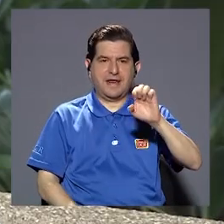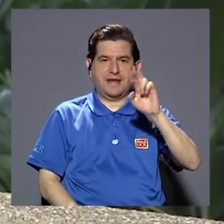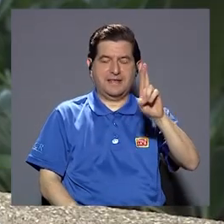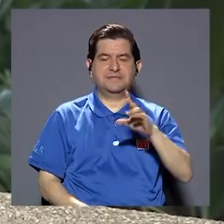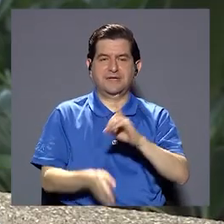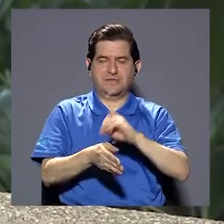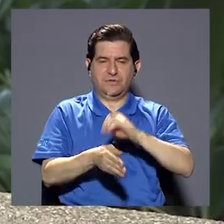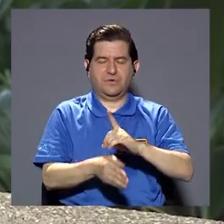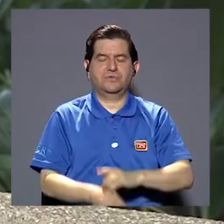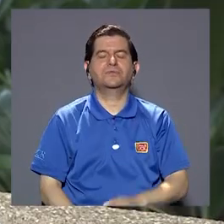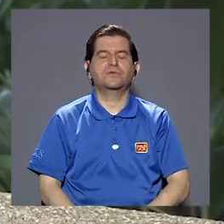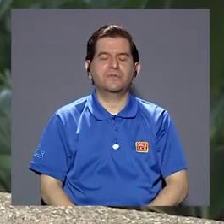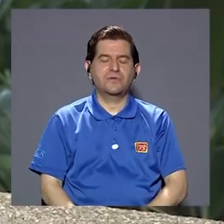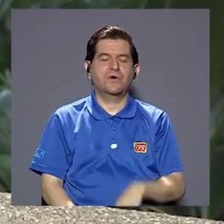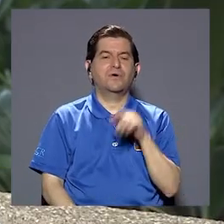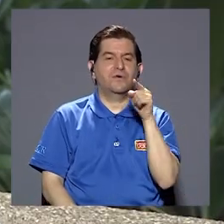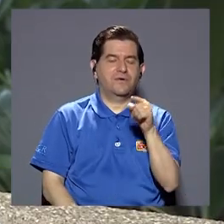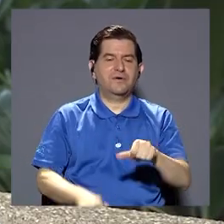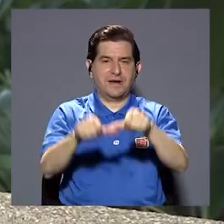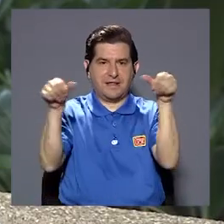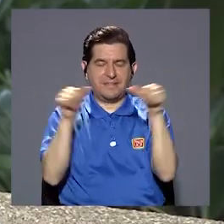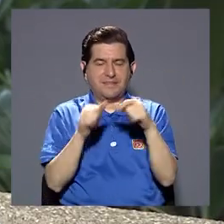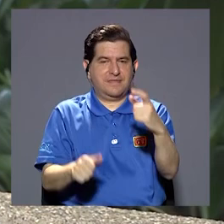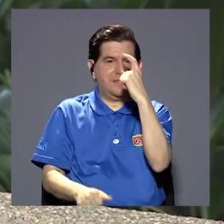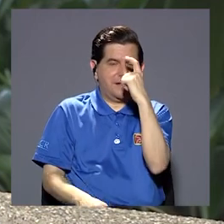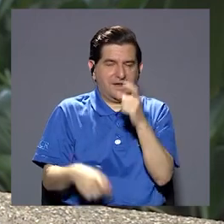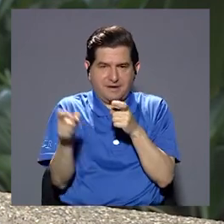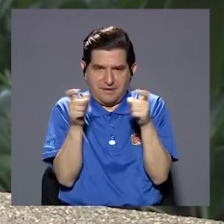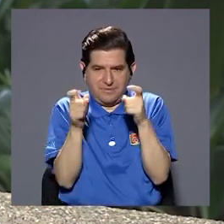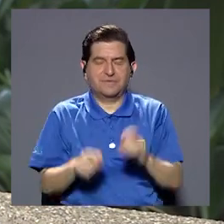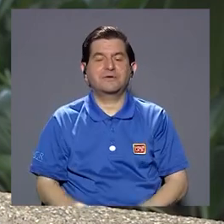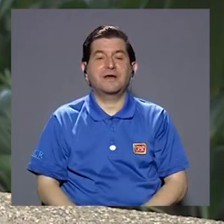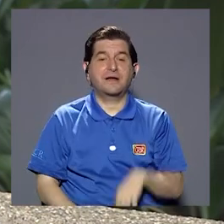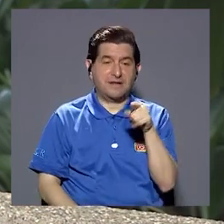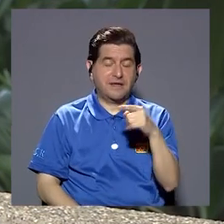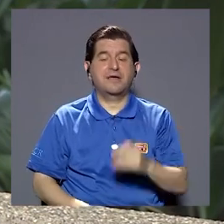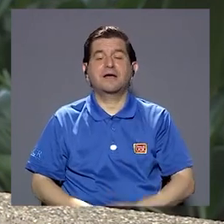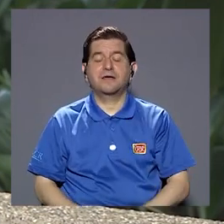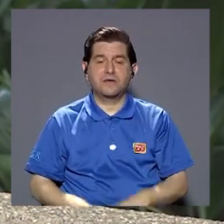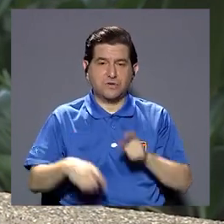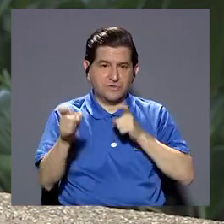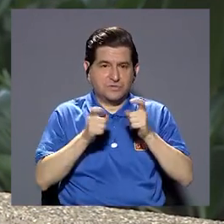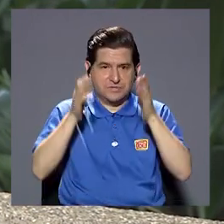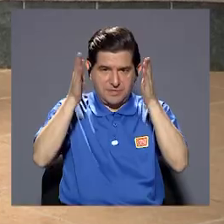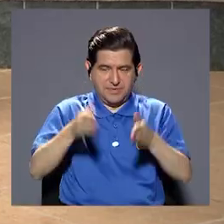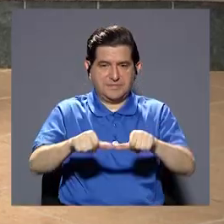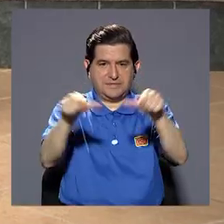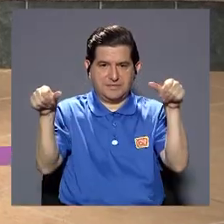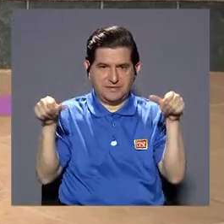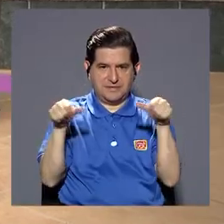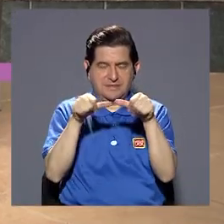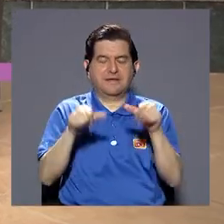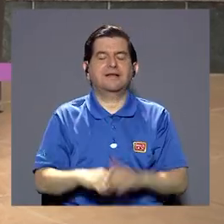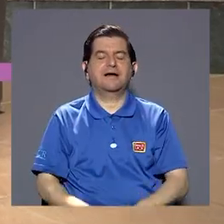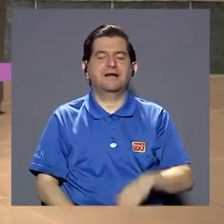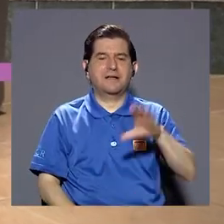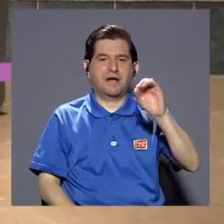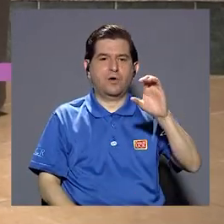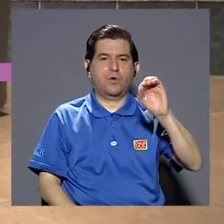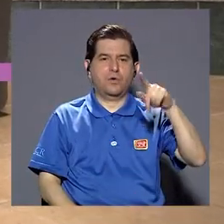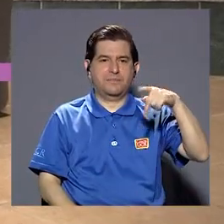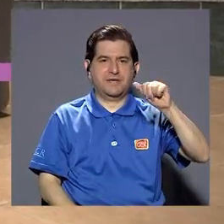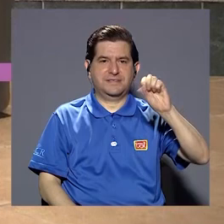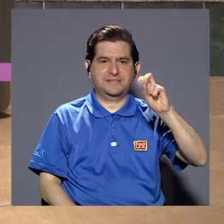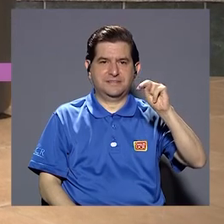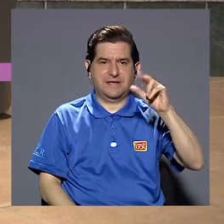robles ella es directora médica del área de salud de escazú que está administrando justamente copesana en esa área bienvenida muchas